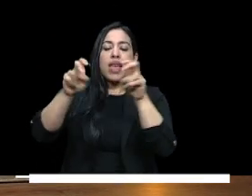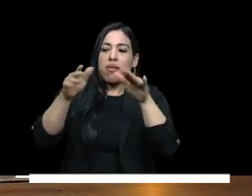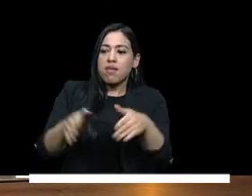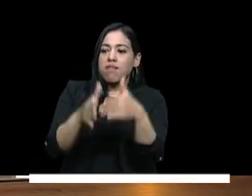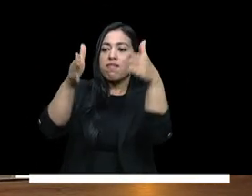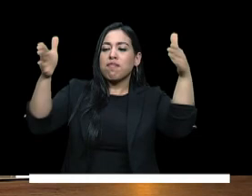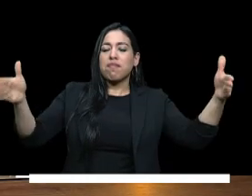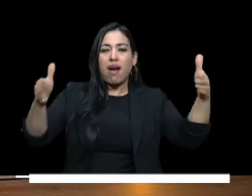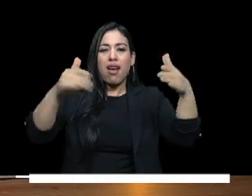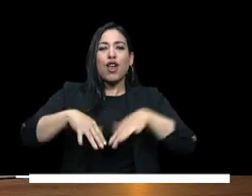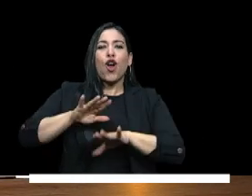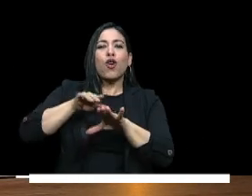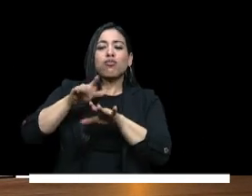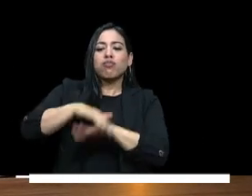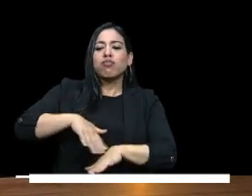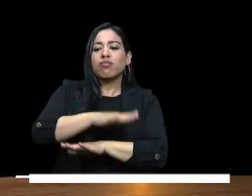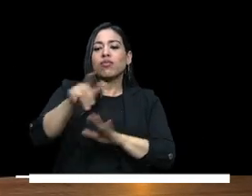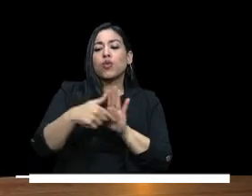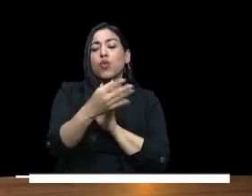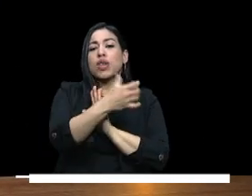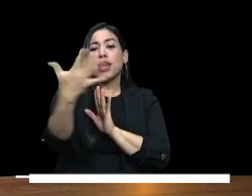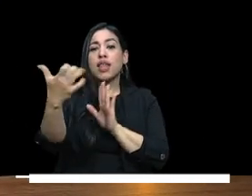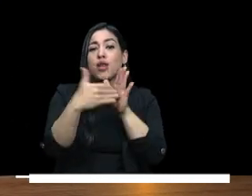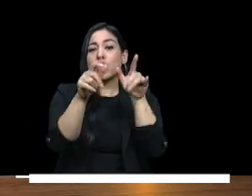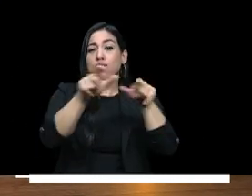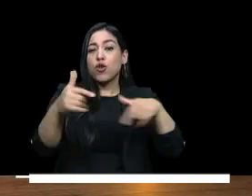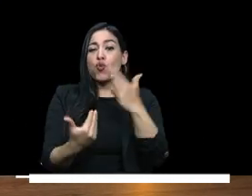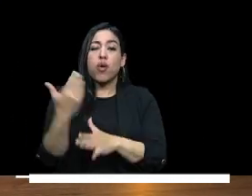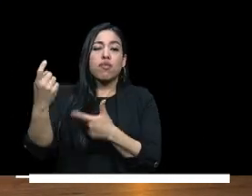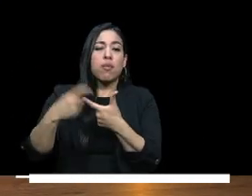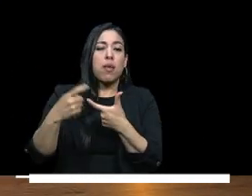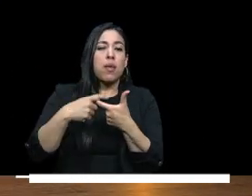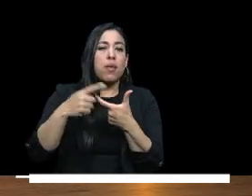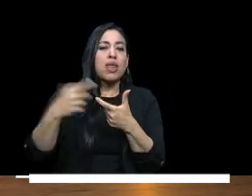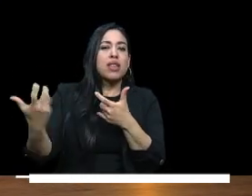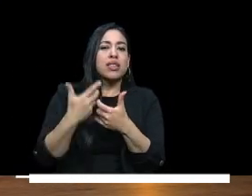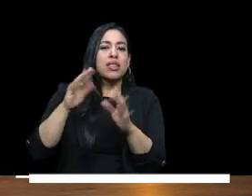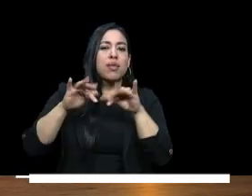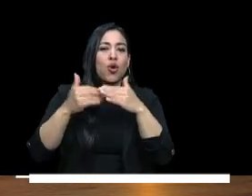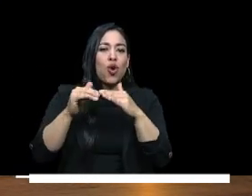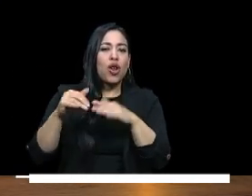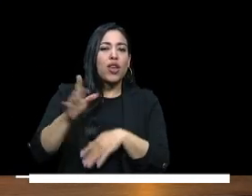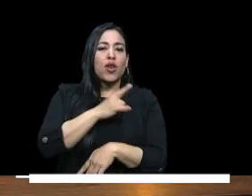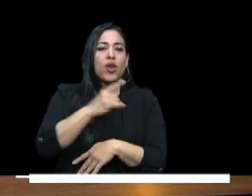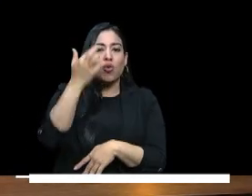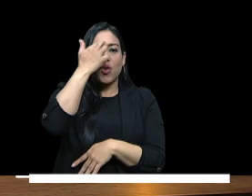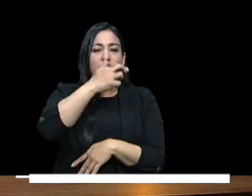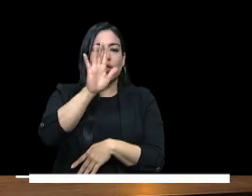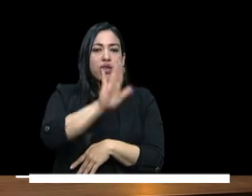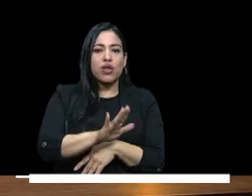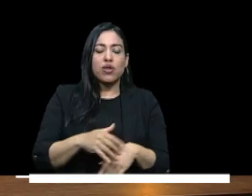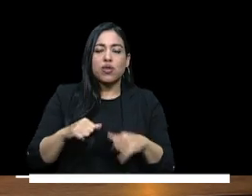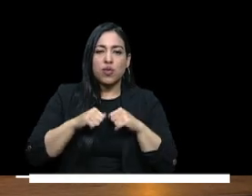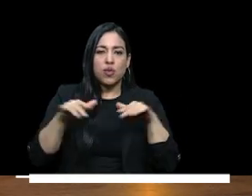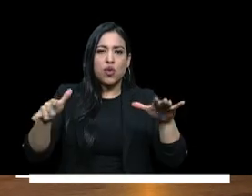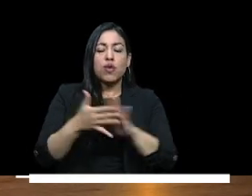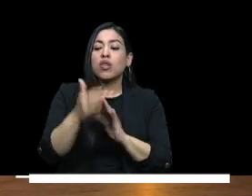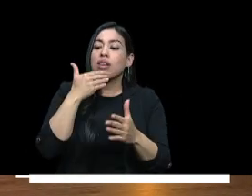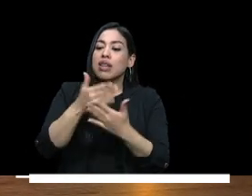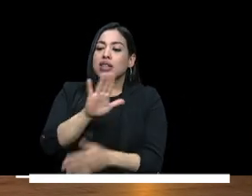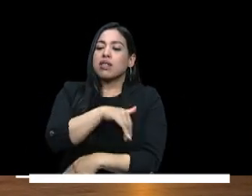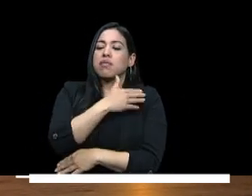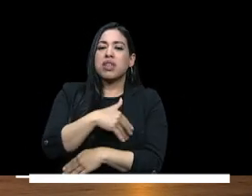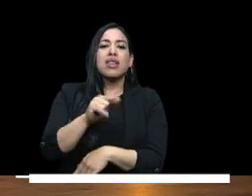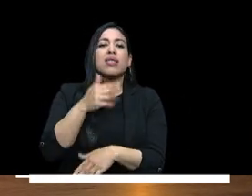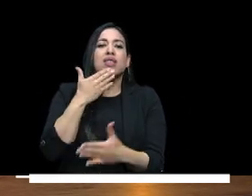ampliación de una cobertura que superará los 500 mil nuevos cupos en el sistema de educación superior pública gracias ministra